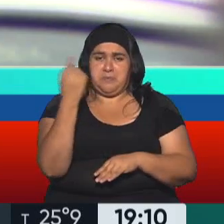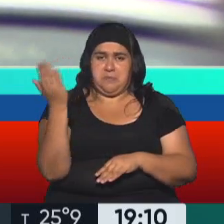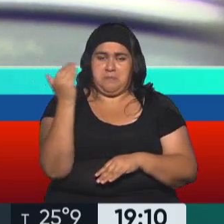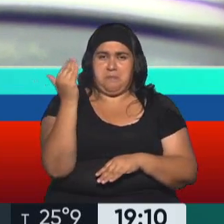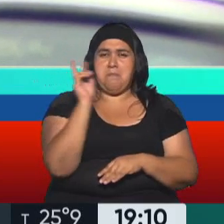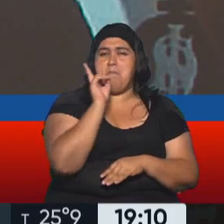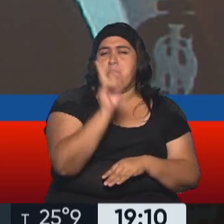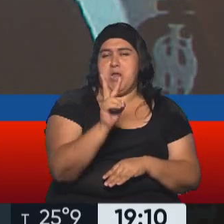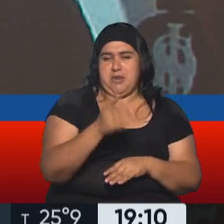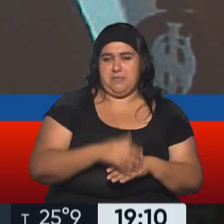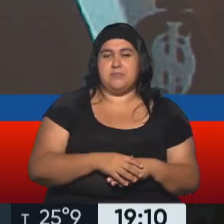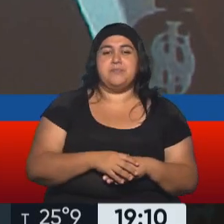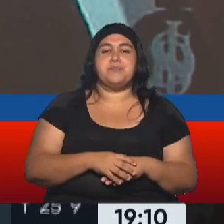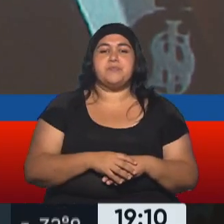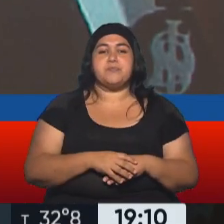vení conmigo un segundo.